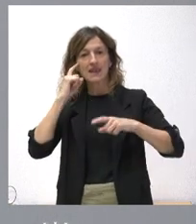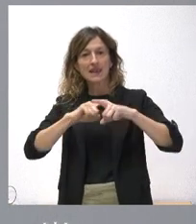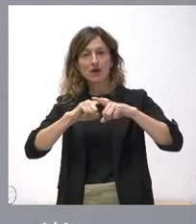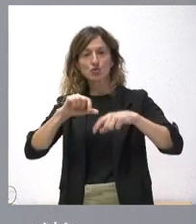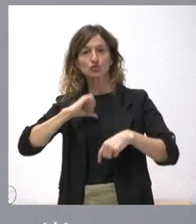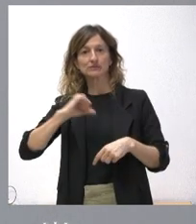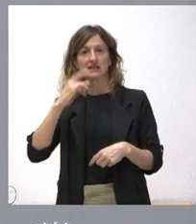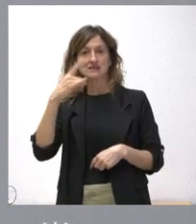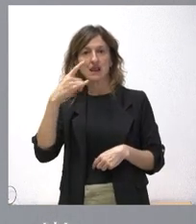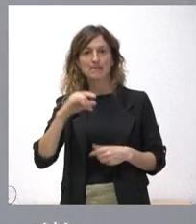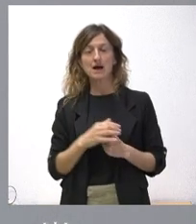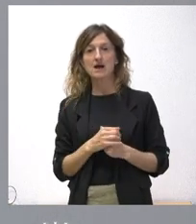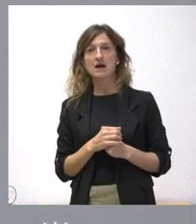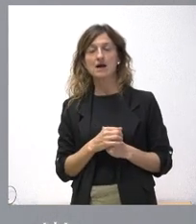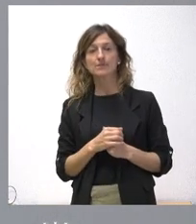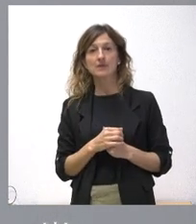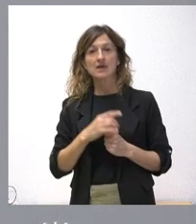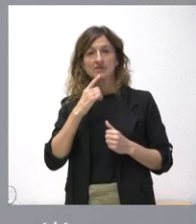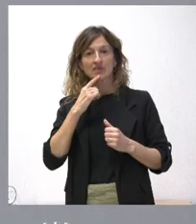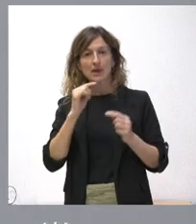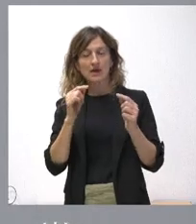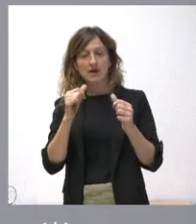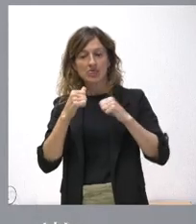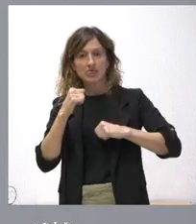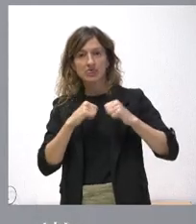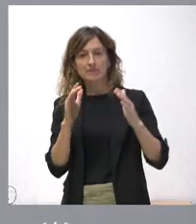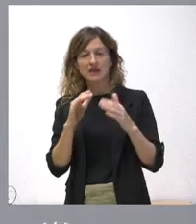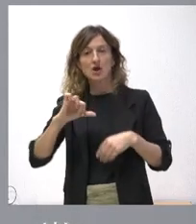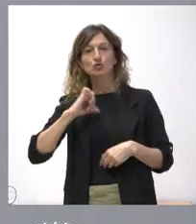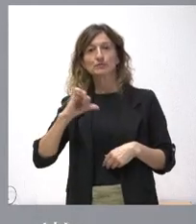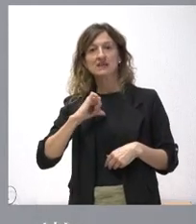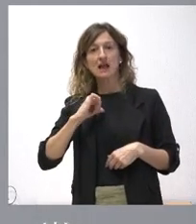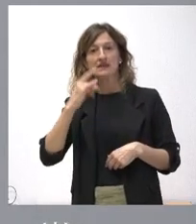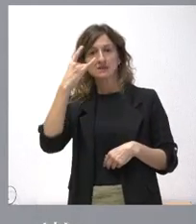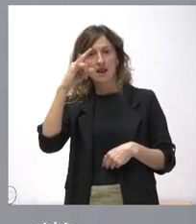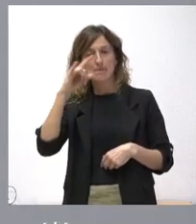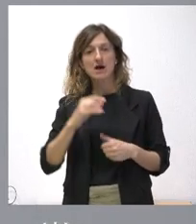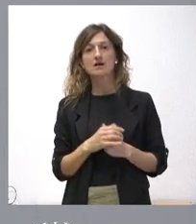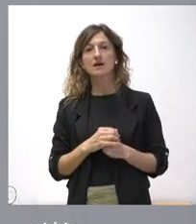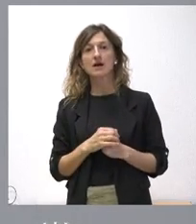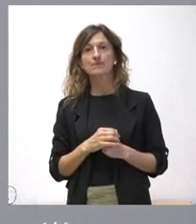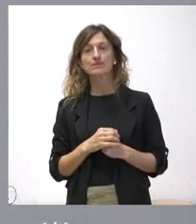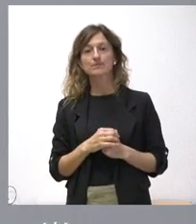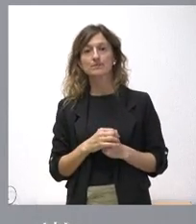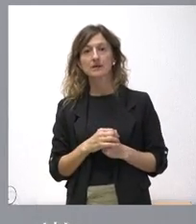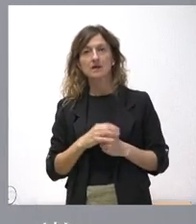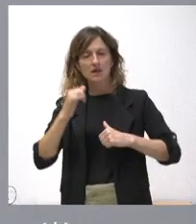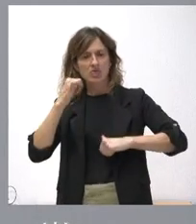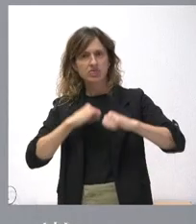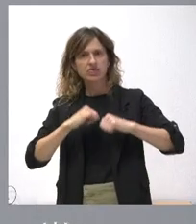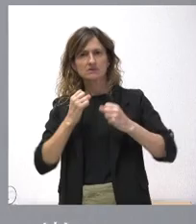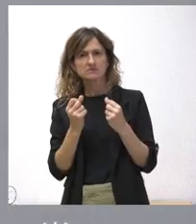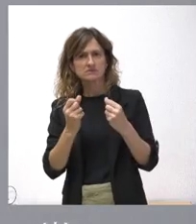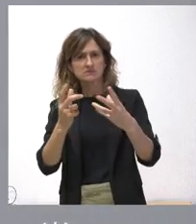de Salamanca. Se trata de realizar microcirugías en el Hospital Asistencial de Salamanca. Son numerosas intervenciones